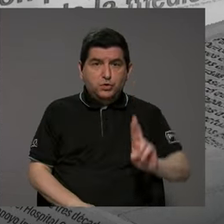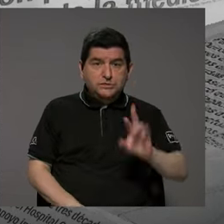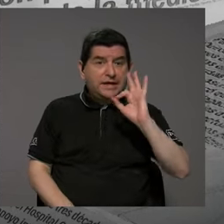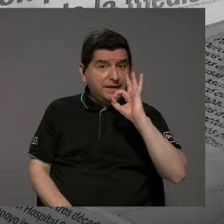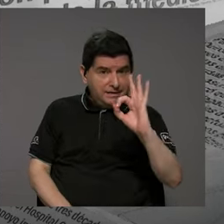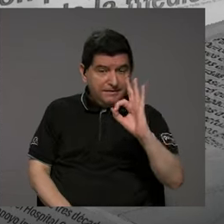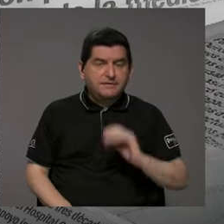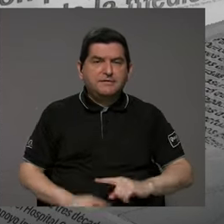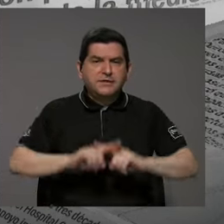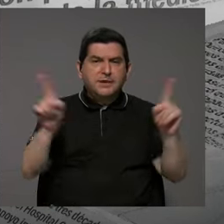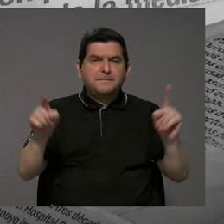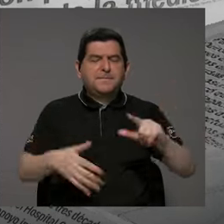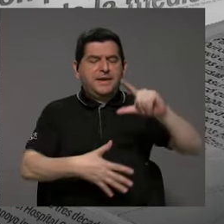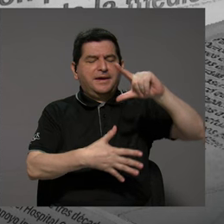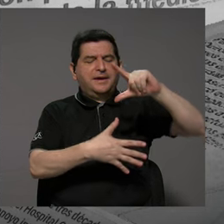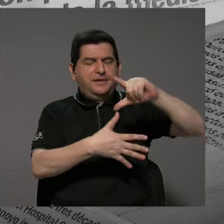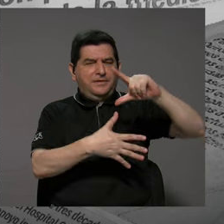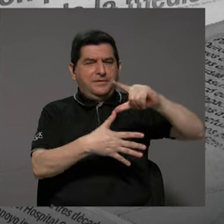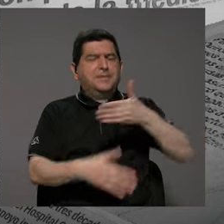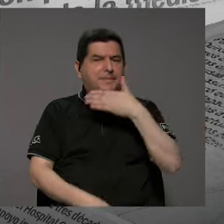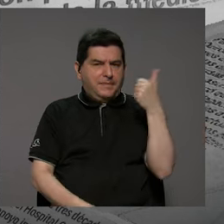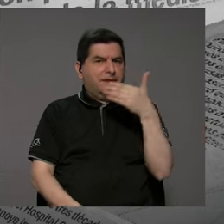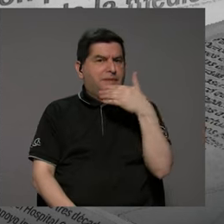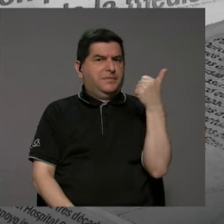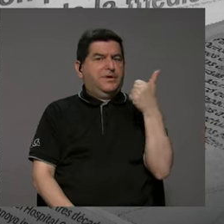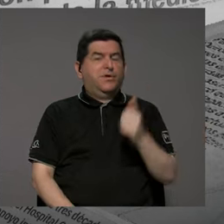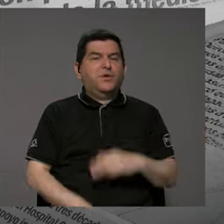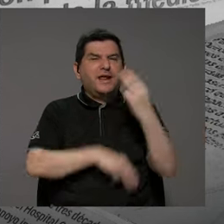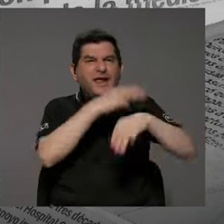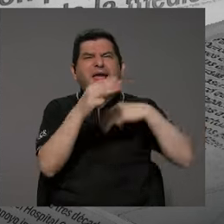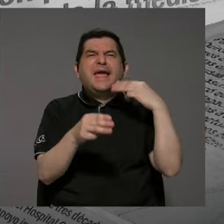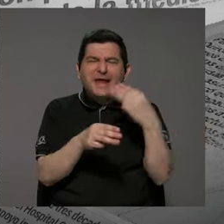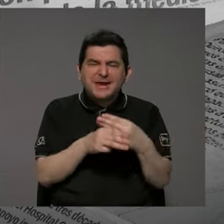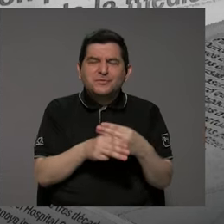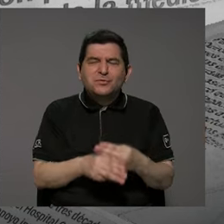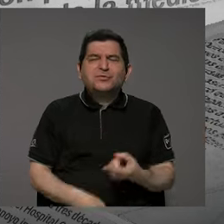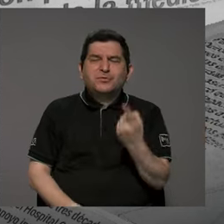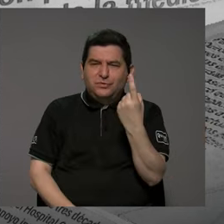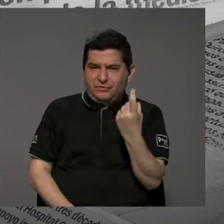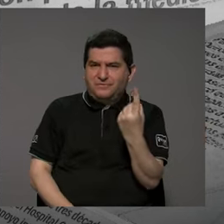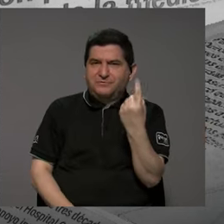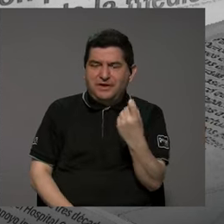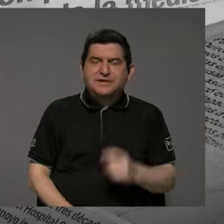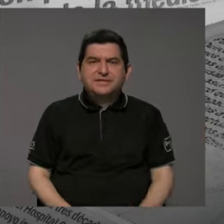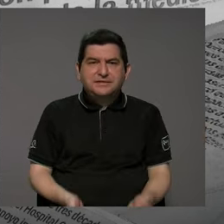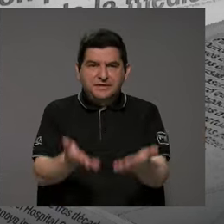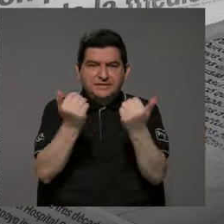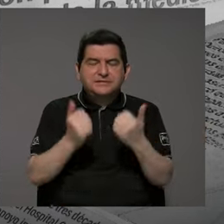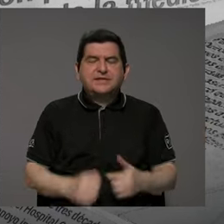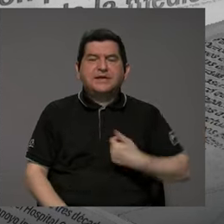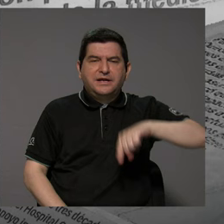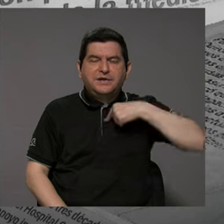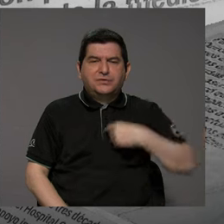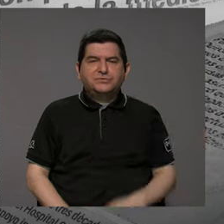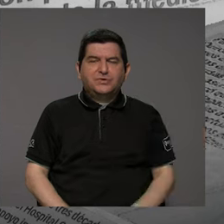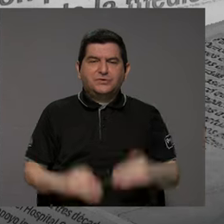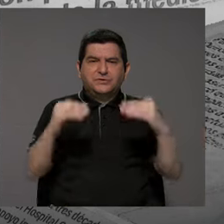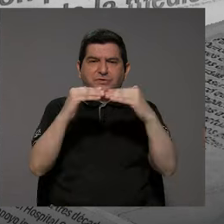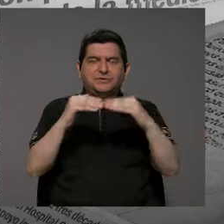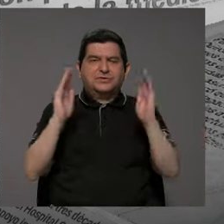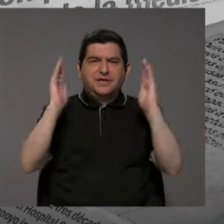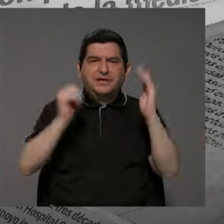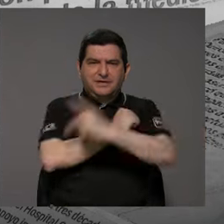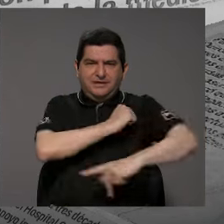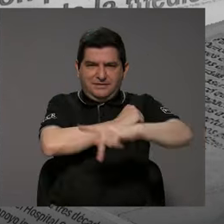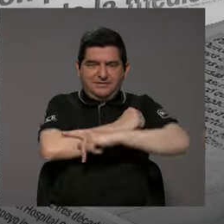a nivel latinoamericano somos de los mejores, a nivel mundial todavía hay mucho que hacer si queremos alcanzar a las grandes potencias. Con